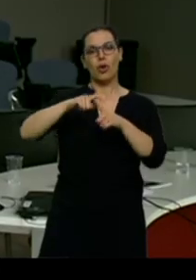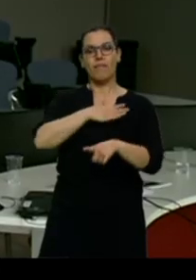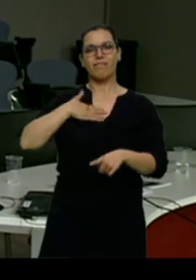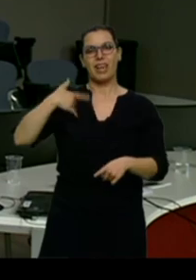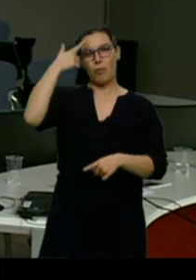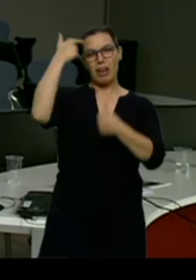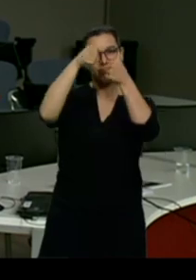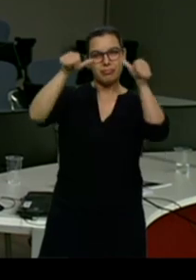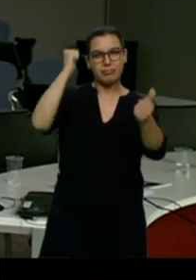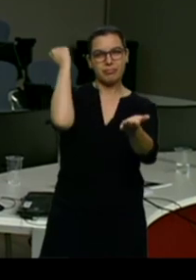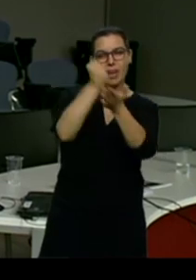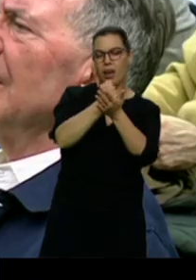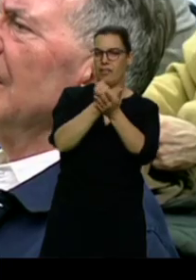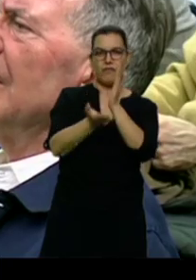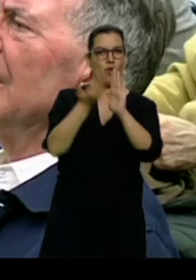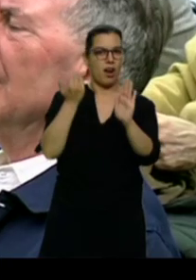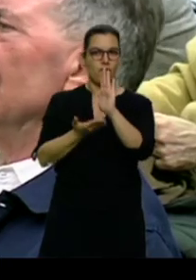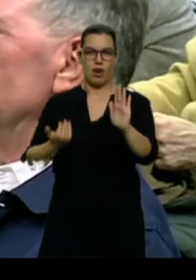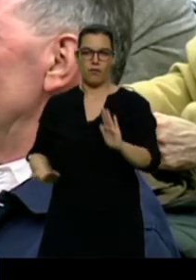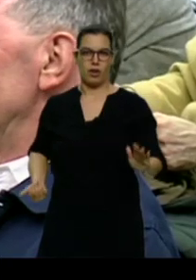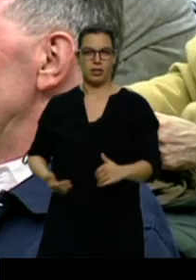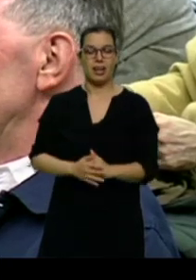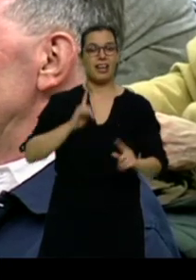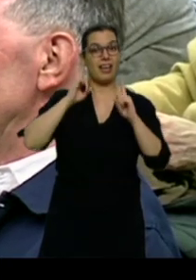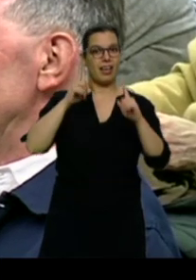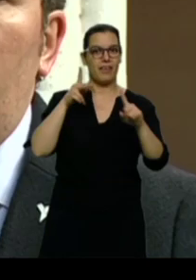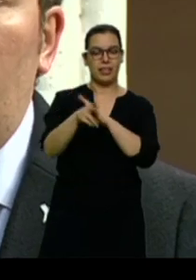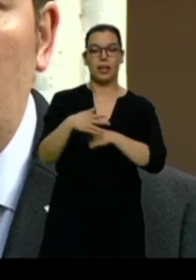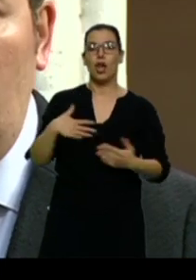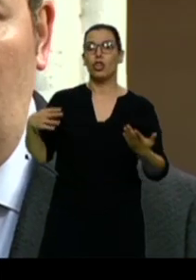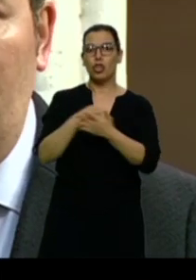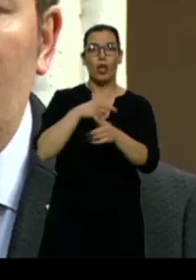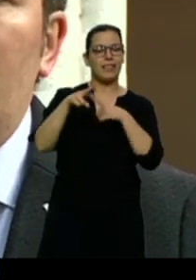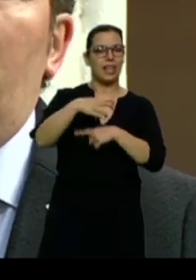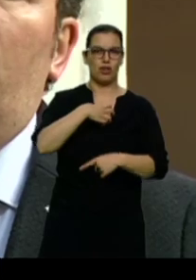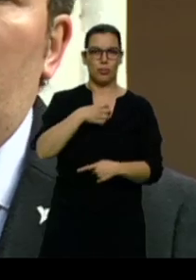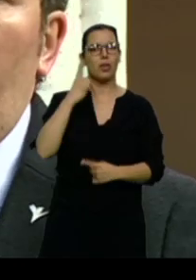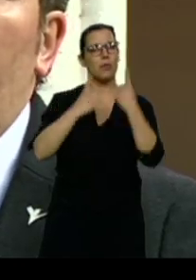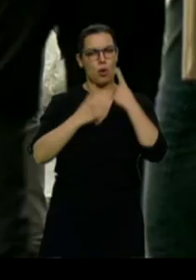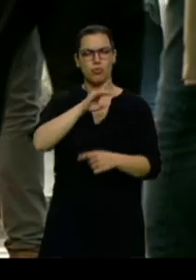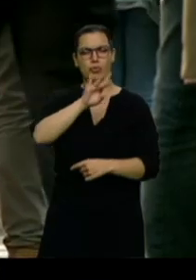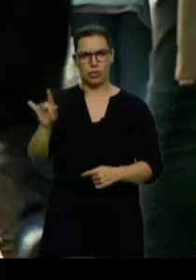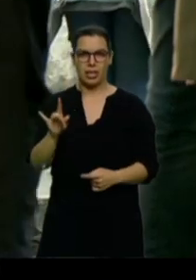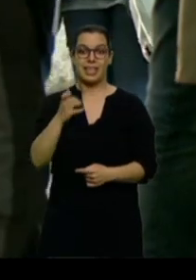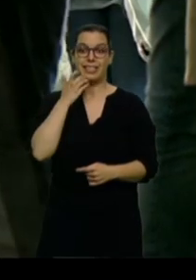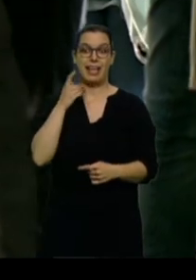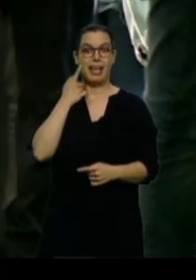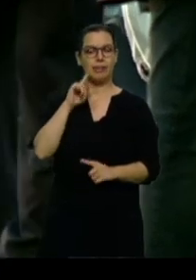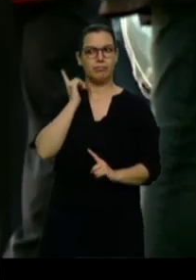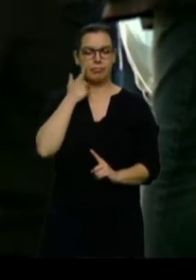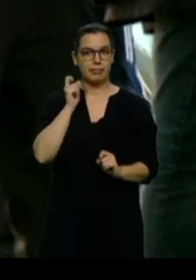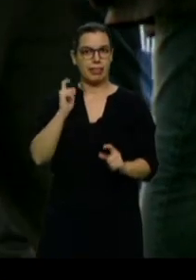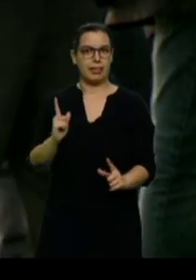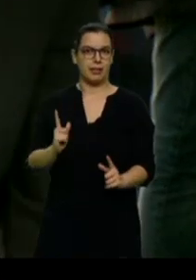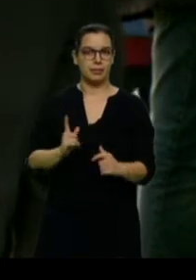enseñar a prevenir. A lo mejor no podemos evitar todos los casos, pero sí que hay casos evitables. Sobre todo si somos capaces de detectarlos a tiempo. El 71